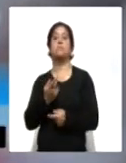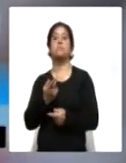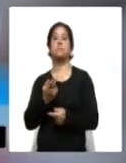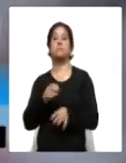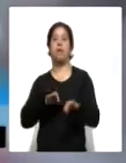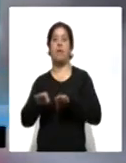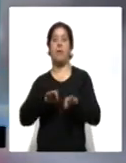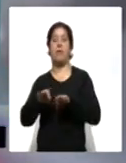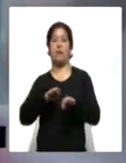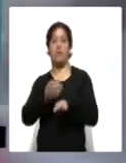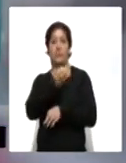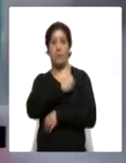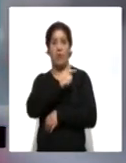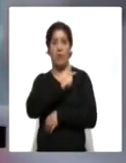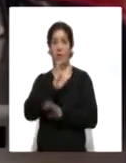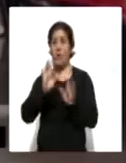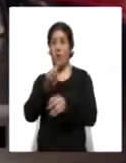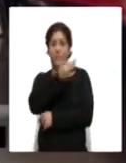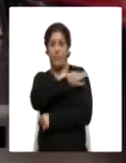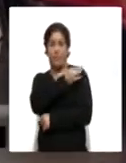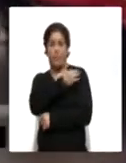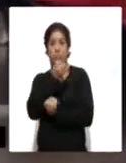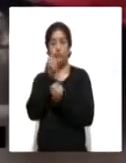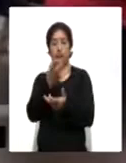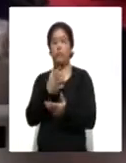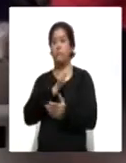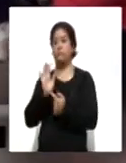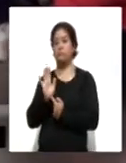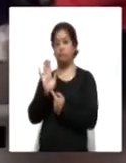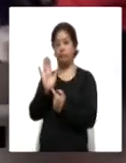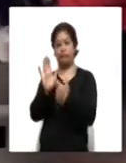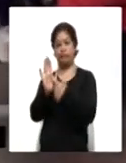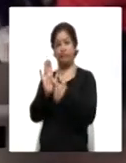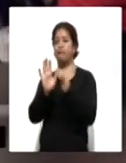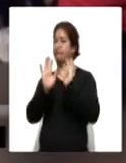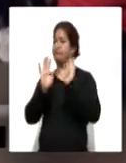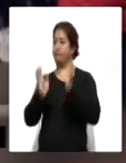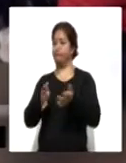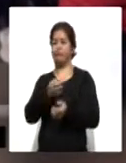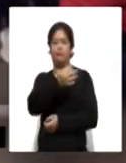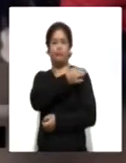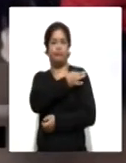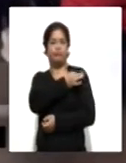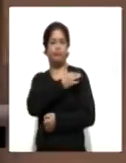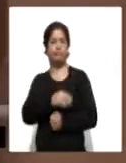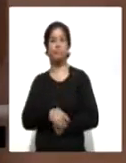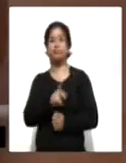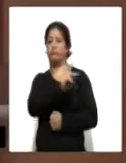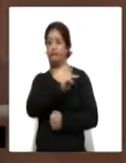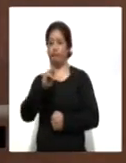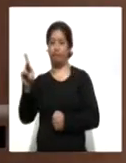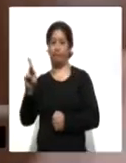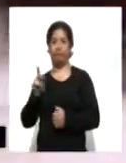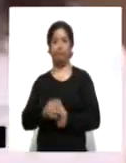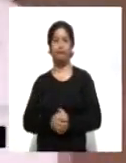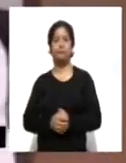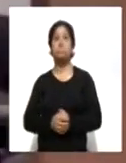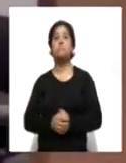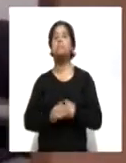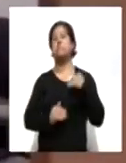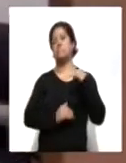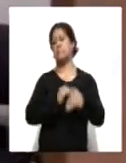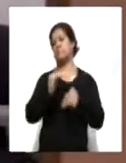de la vacuna Sputnik y muestran a las cámaras sus certificados de inmunización. A medida que avanzan las